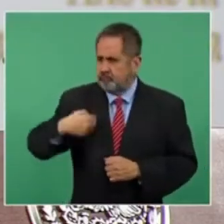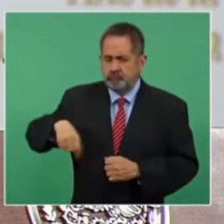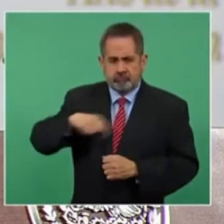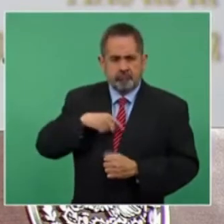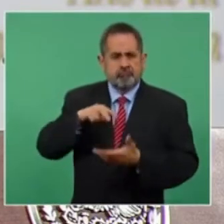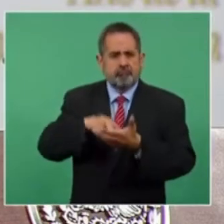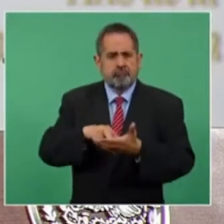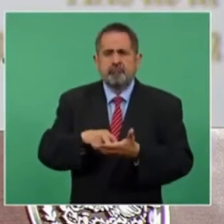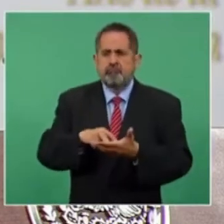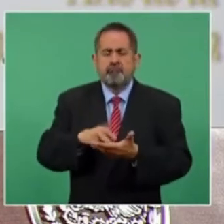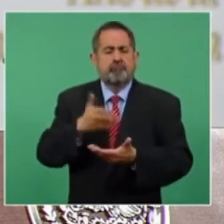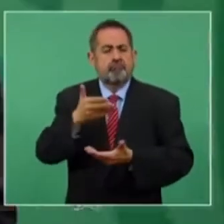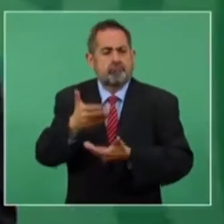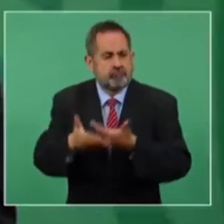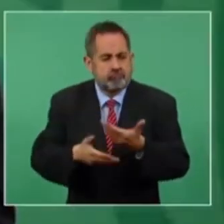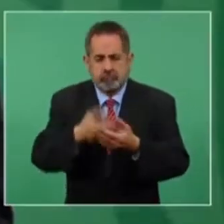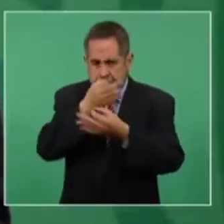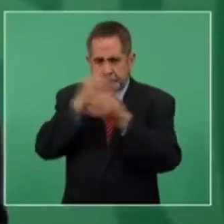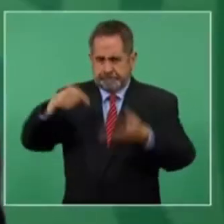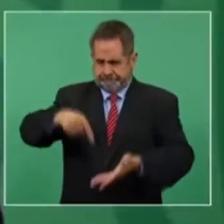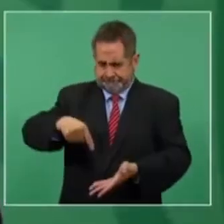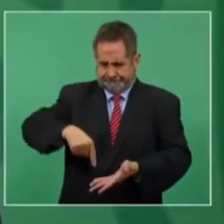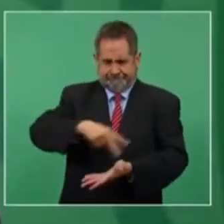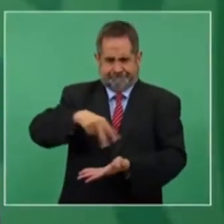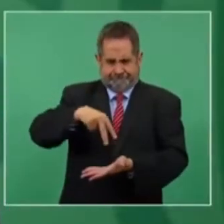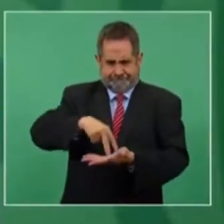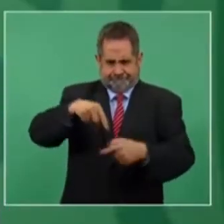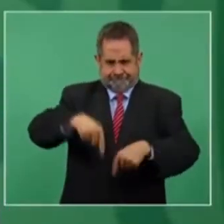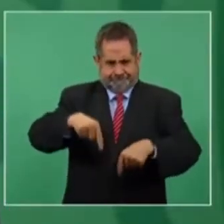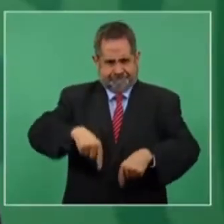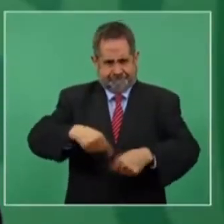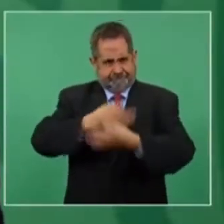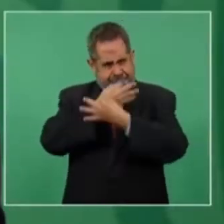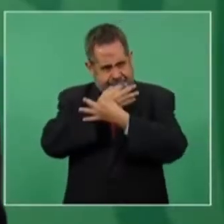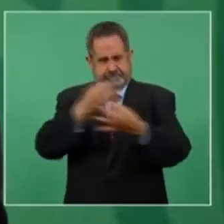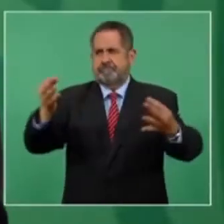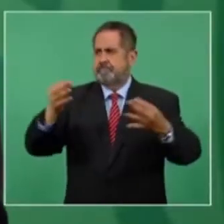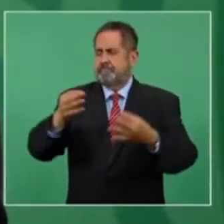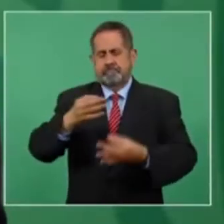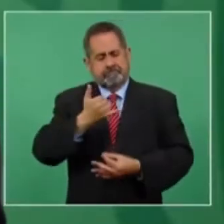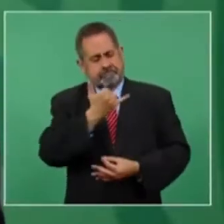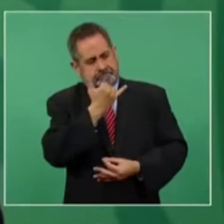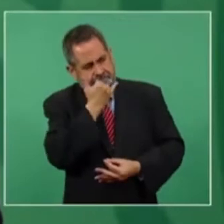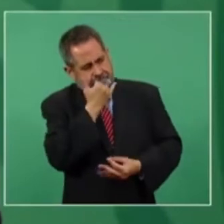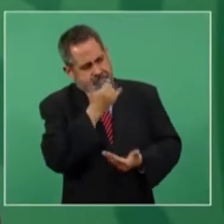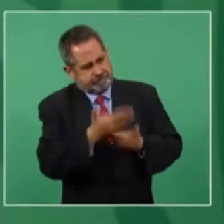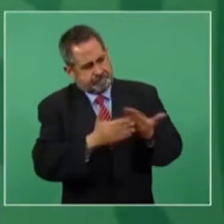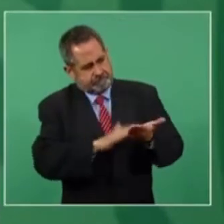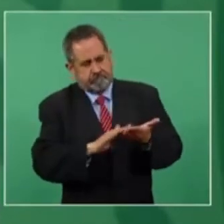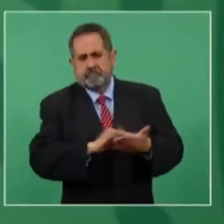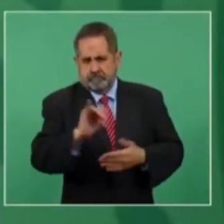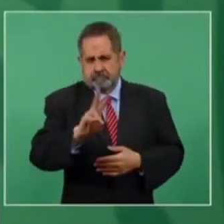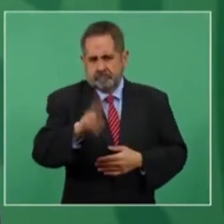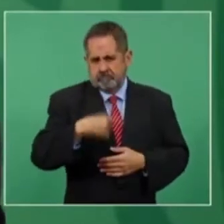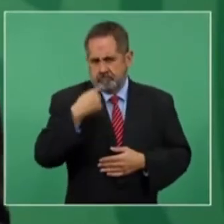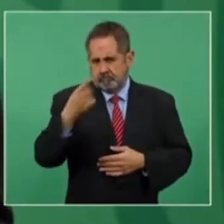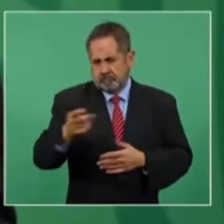ofreceríamos desde aquí disculpas y